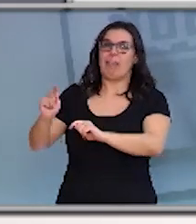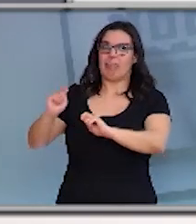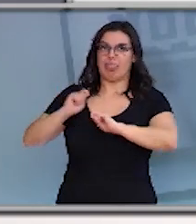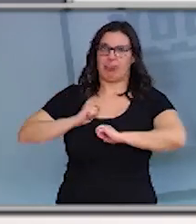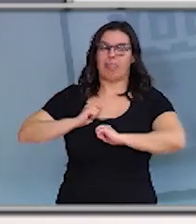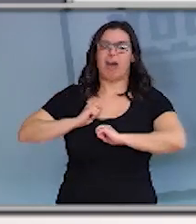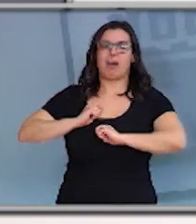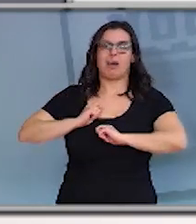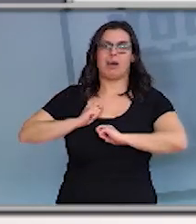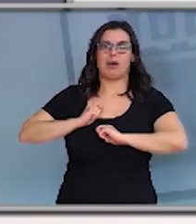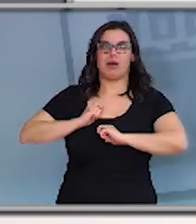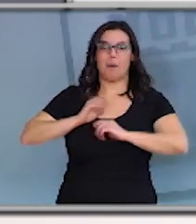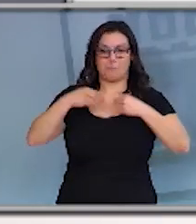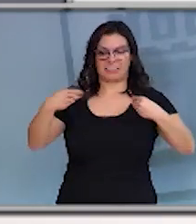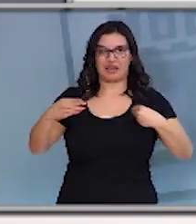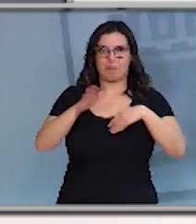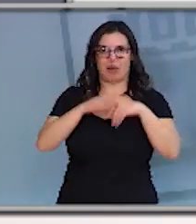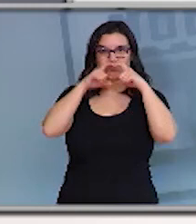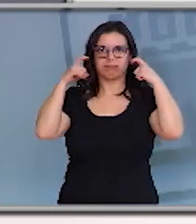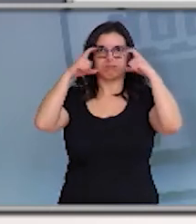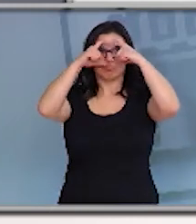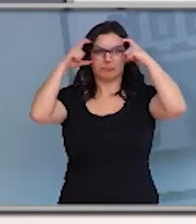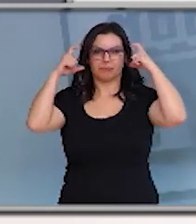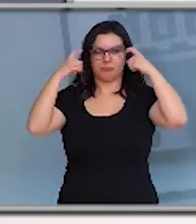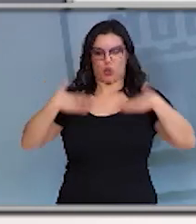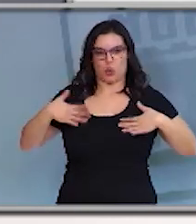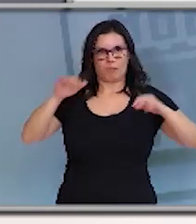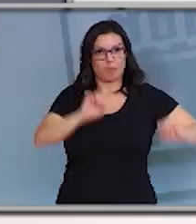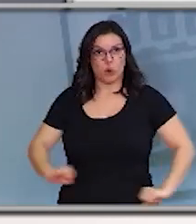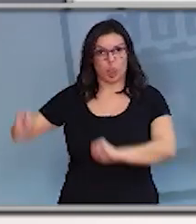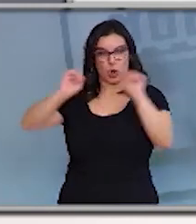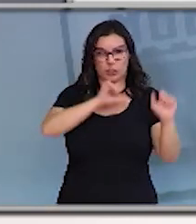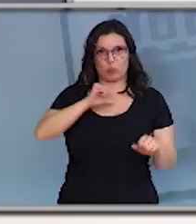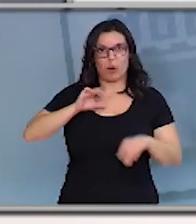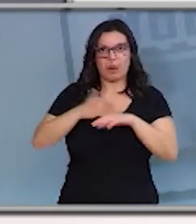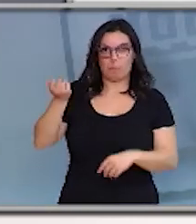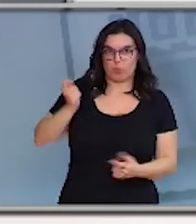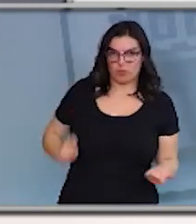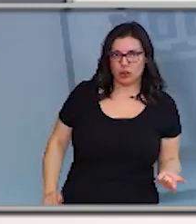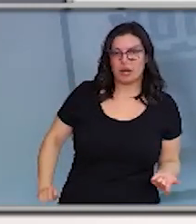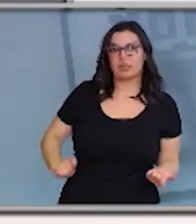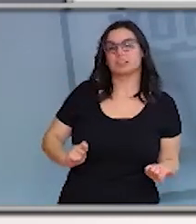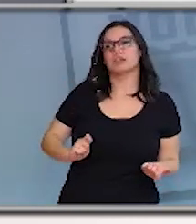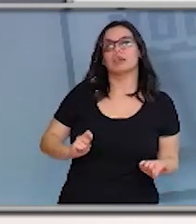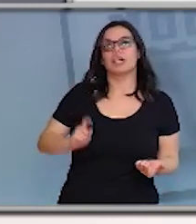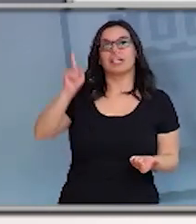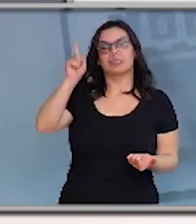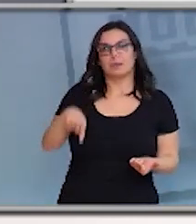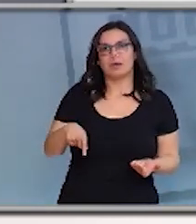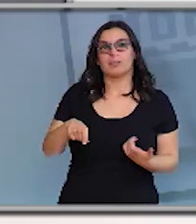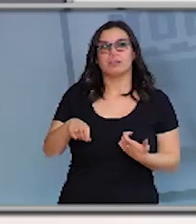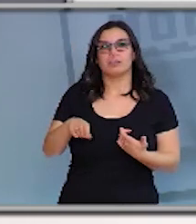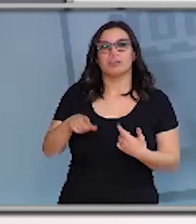equipos de protección individual para os profesionales, as mascarillas e para as tomas que